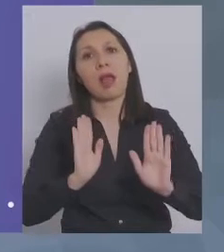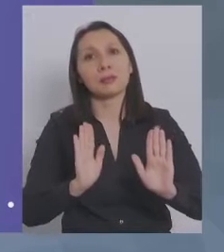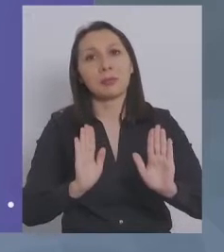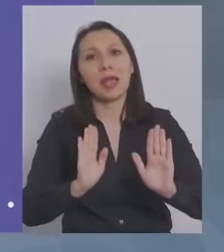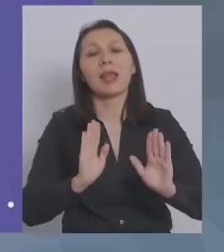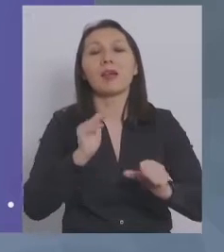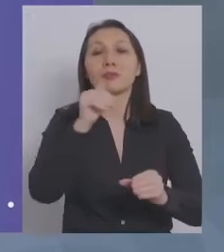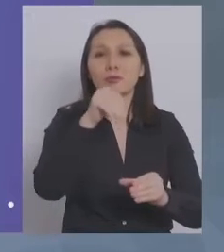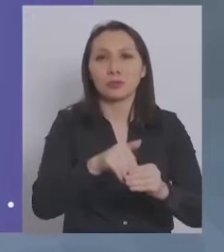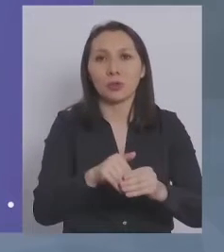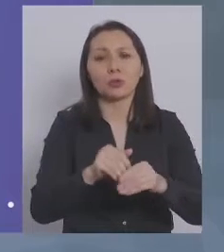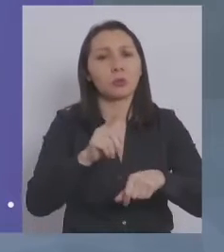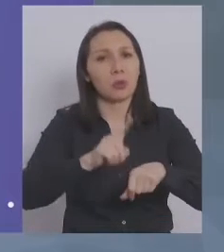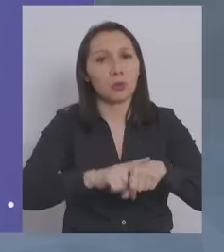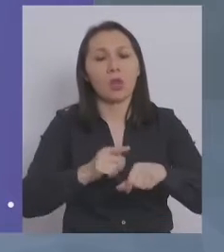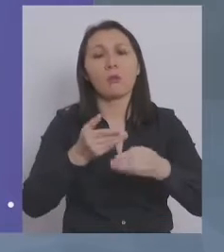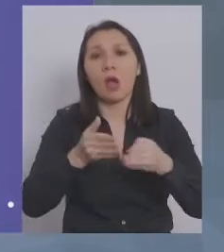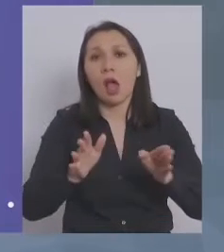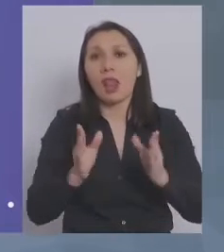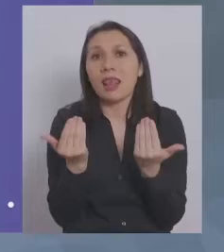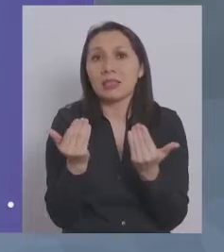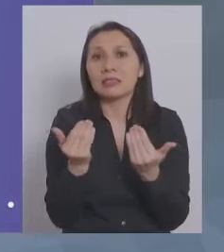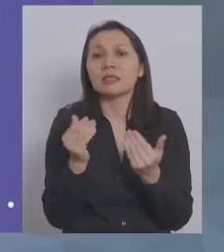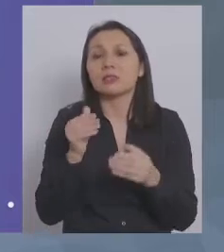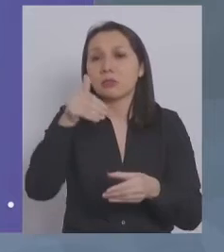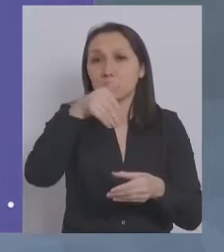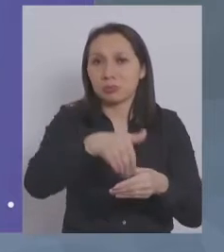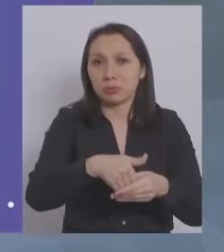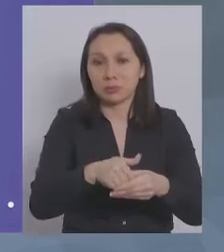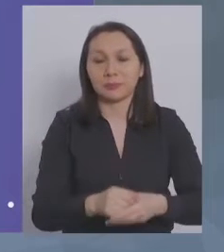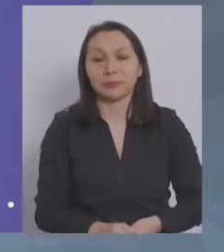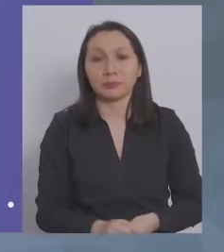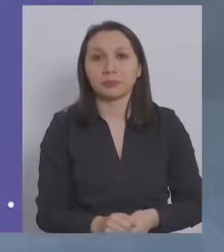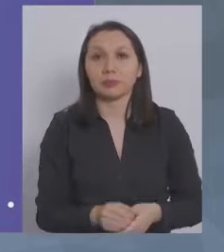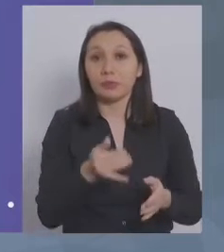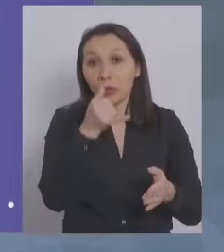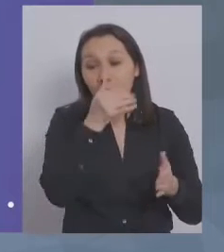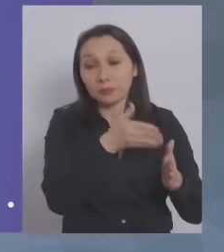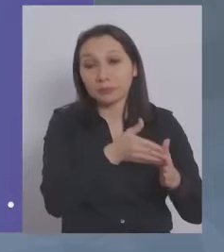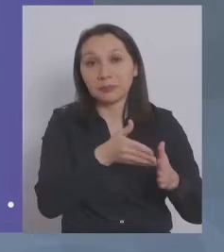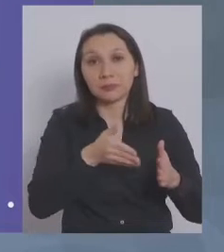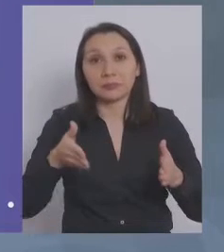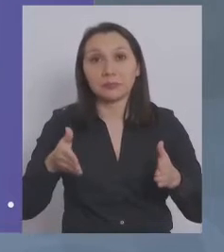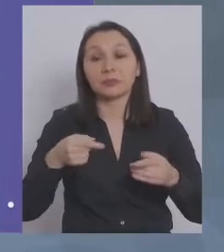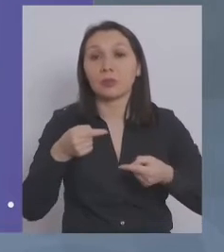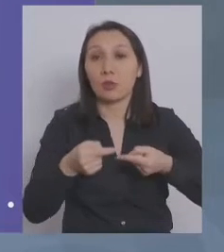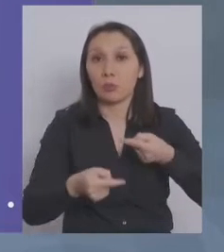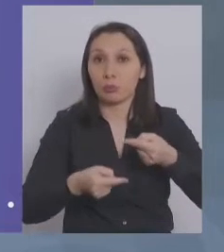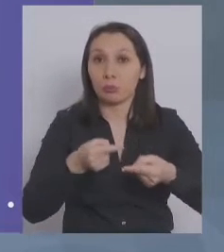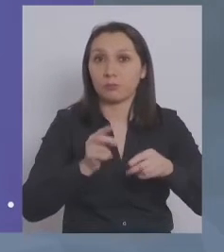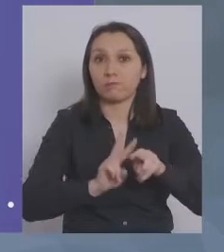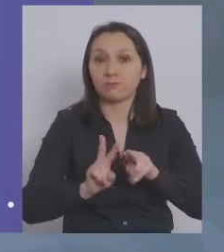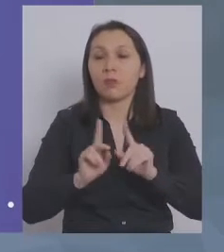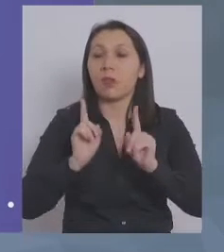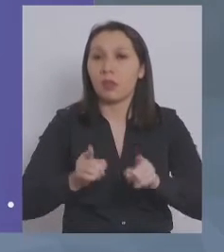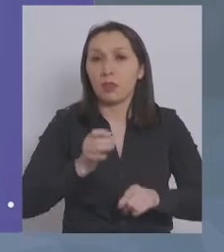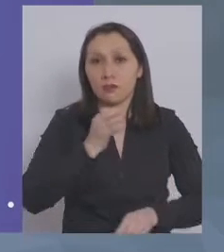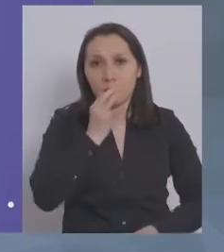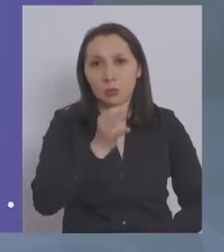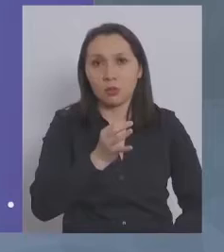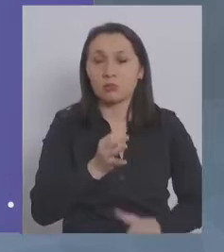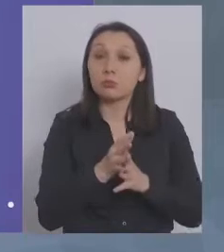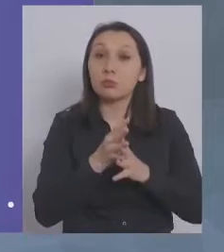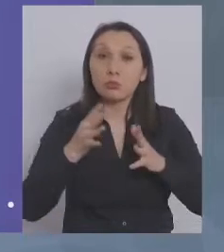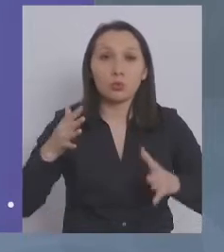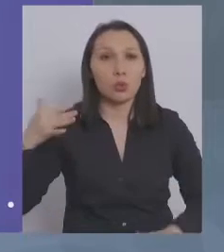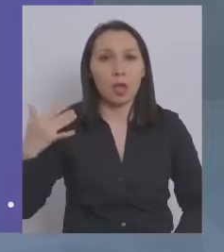derecho a sufragio todo el tiempo que lo requieran para realizarlo. Y mientras estemos en este proceso, debemos decir, es